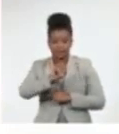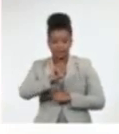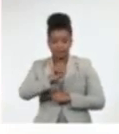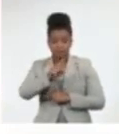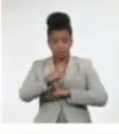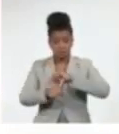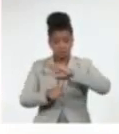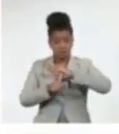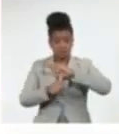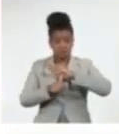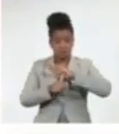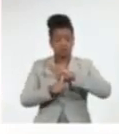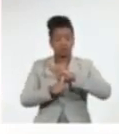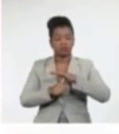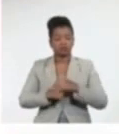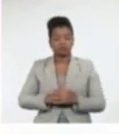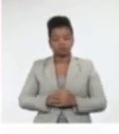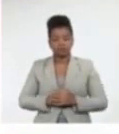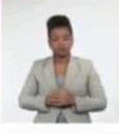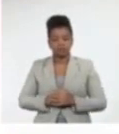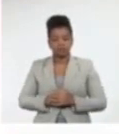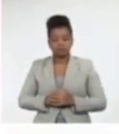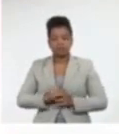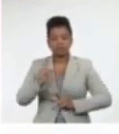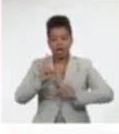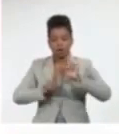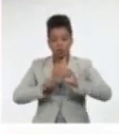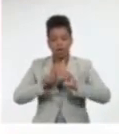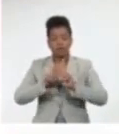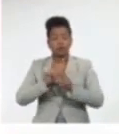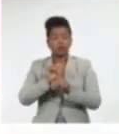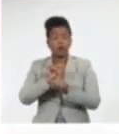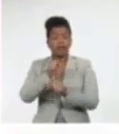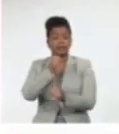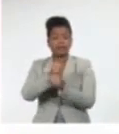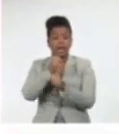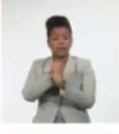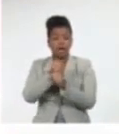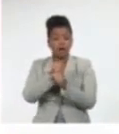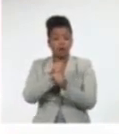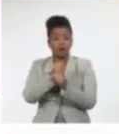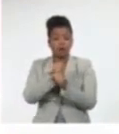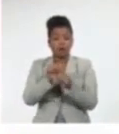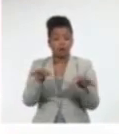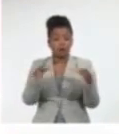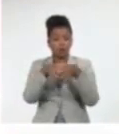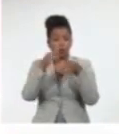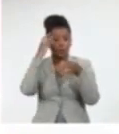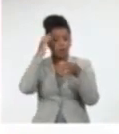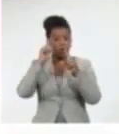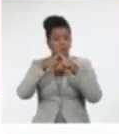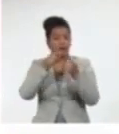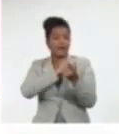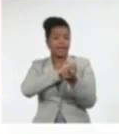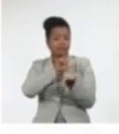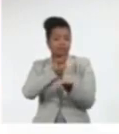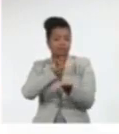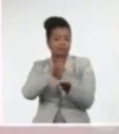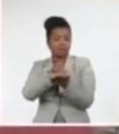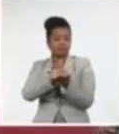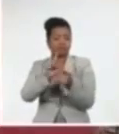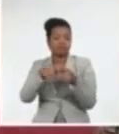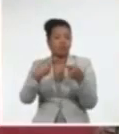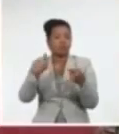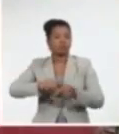contrasta con las maniobras en el Congreso para su expulsión del cargo por medio de un juicio político. Una mayoría